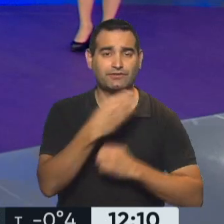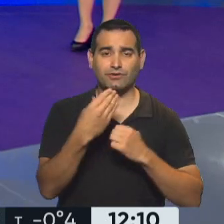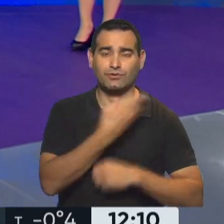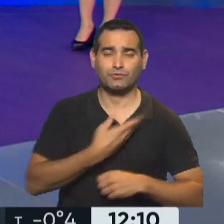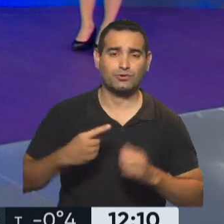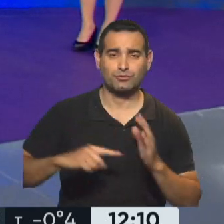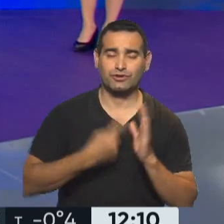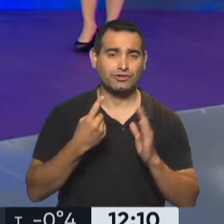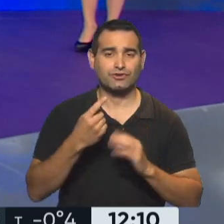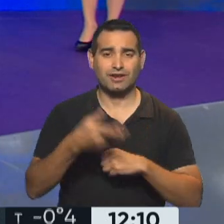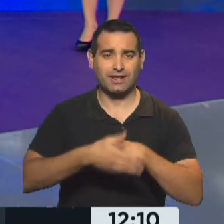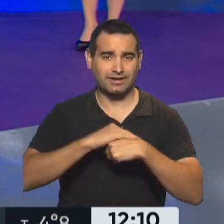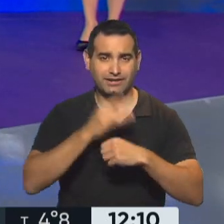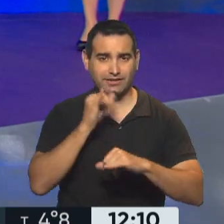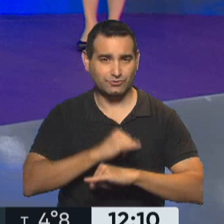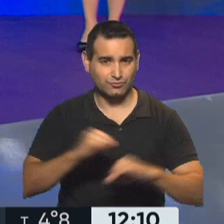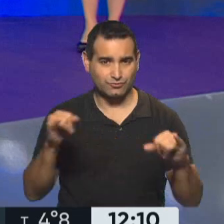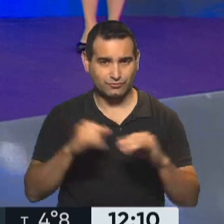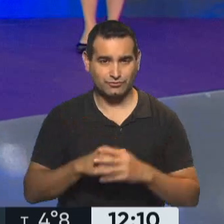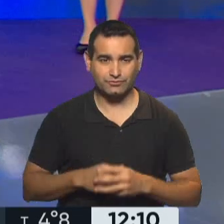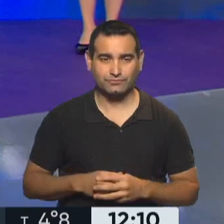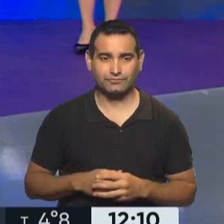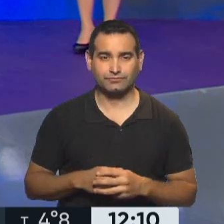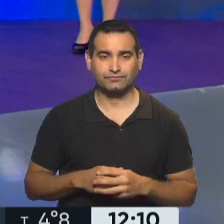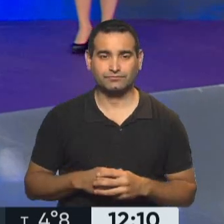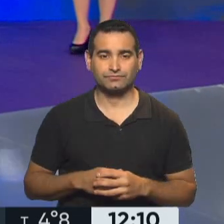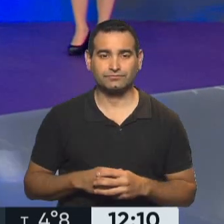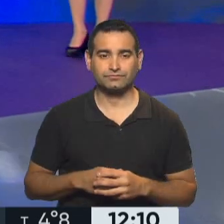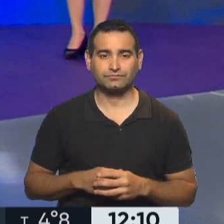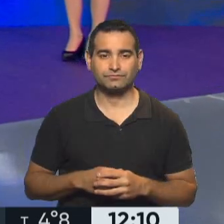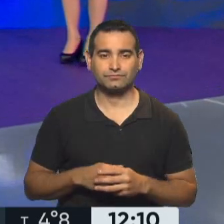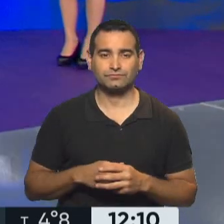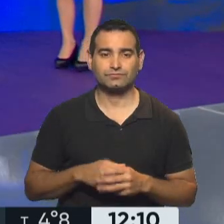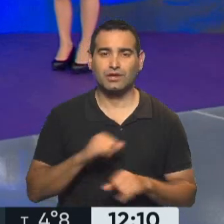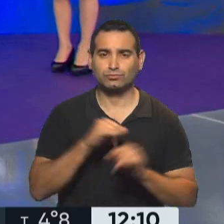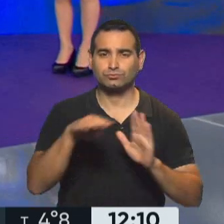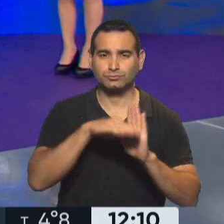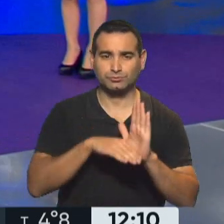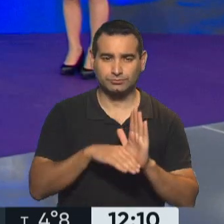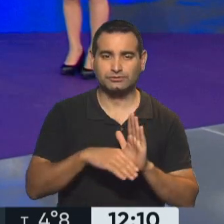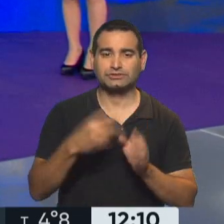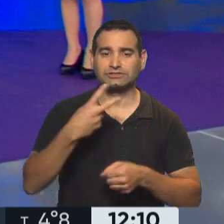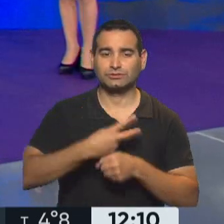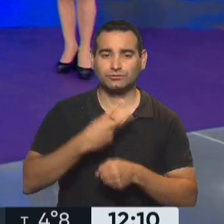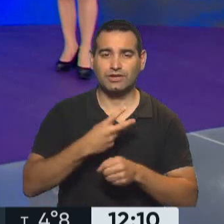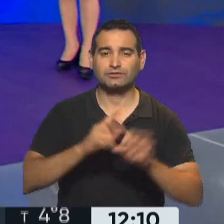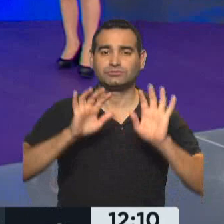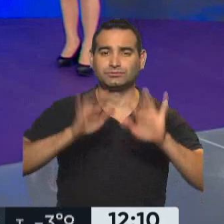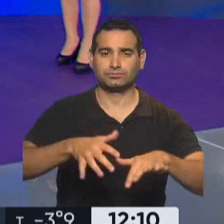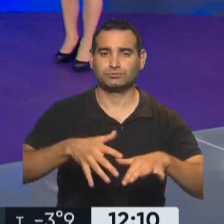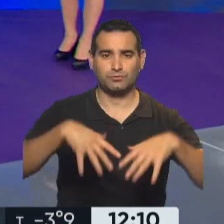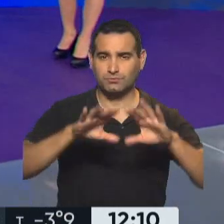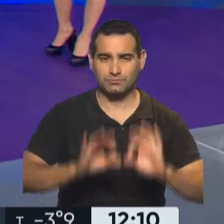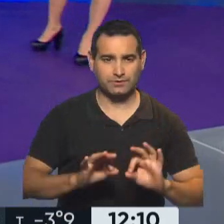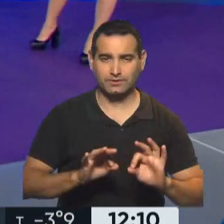porteño, Horacio Rodríguez Larreta. Vamos a analizar justamente, anuncio por anuncio. Los secundarios, presencialidad completa